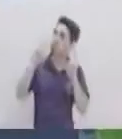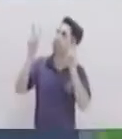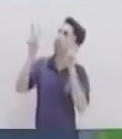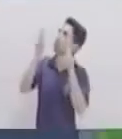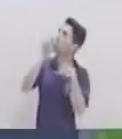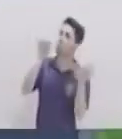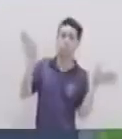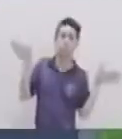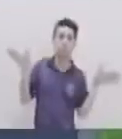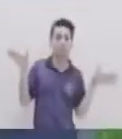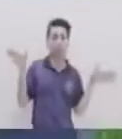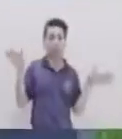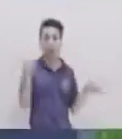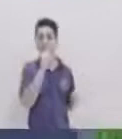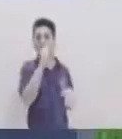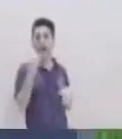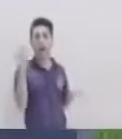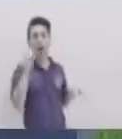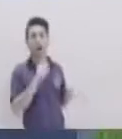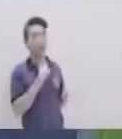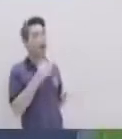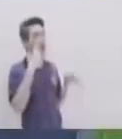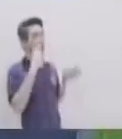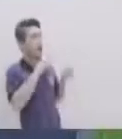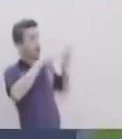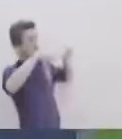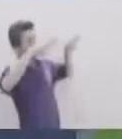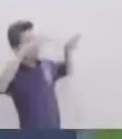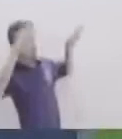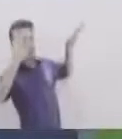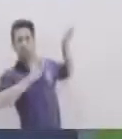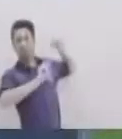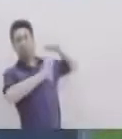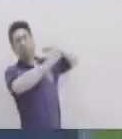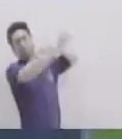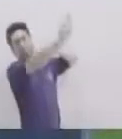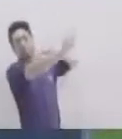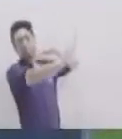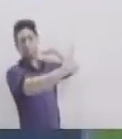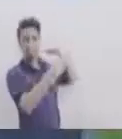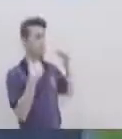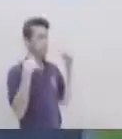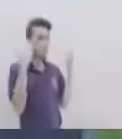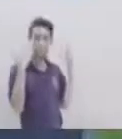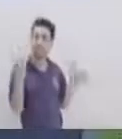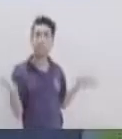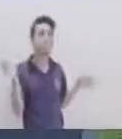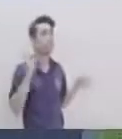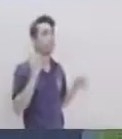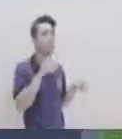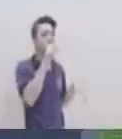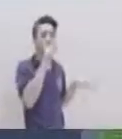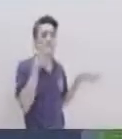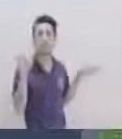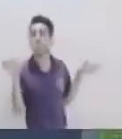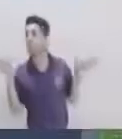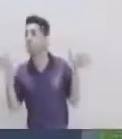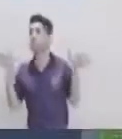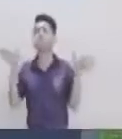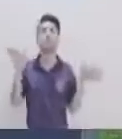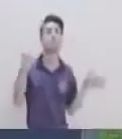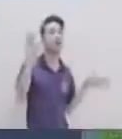vendan Cantan El valle está muy lejos Nada Yo no sé dónde cantan los pájaros